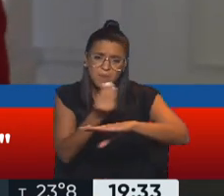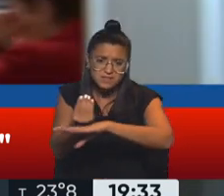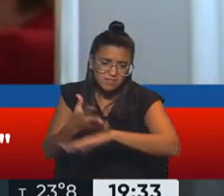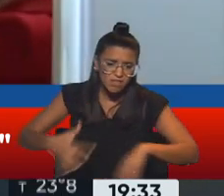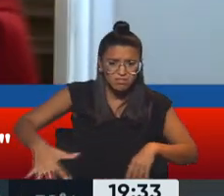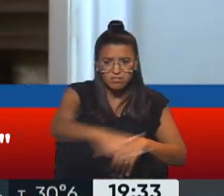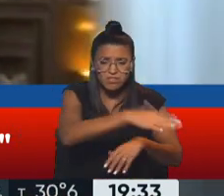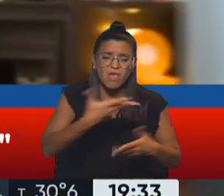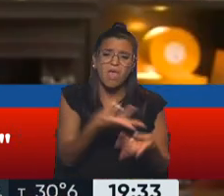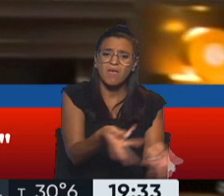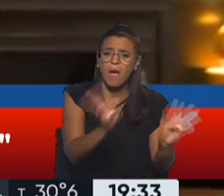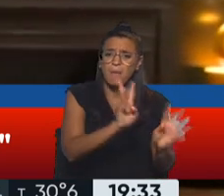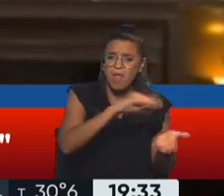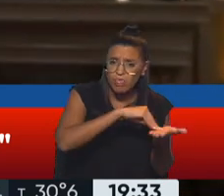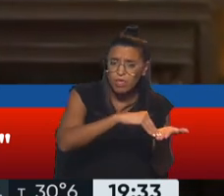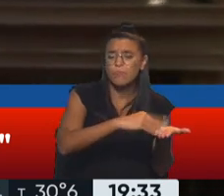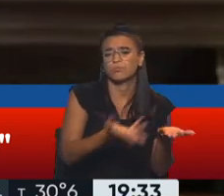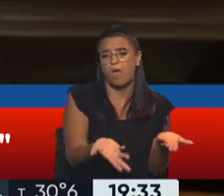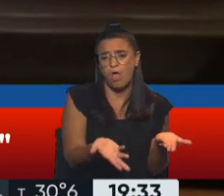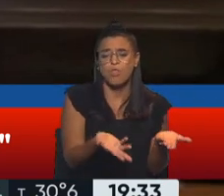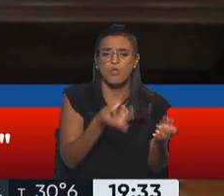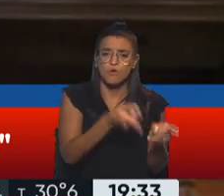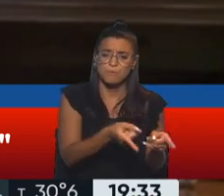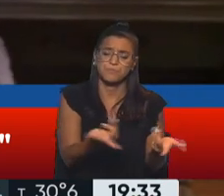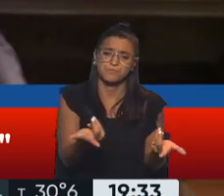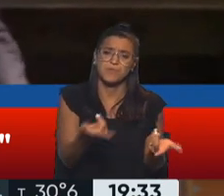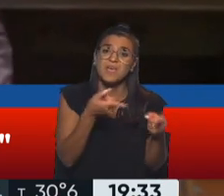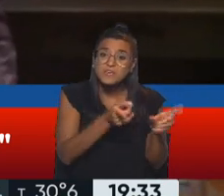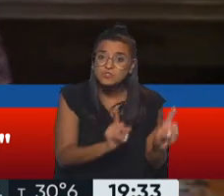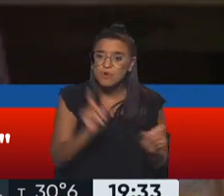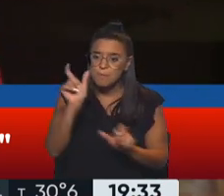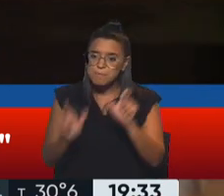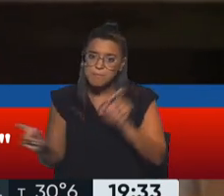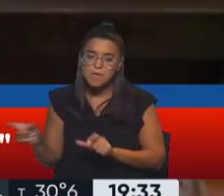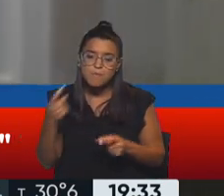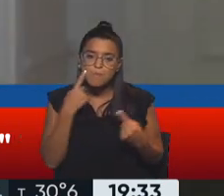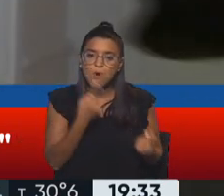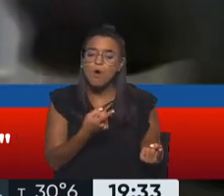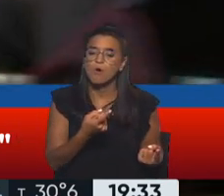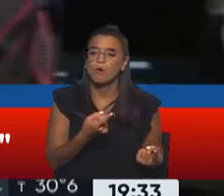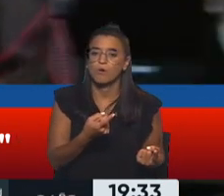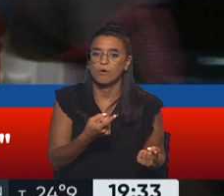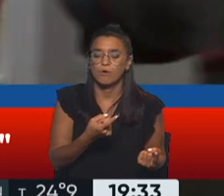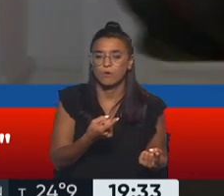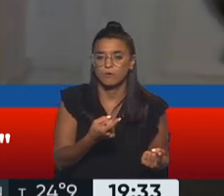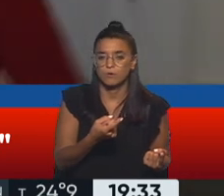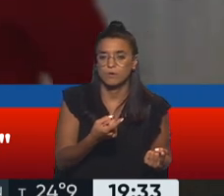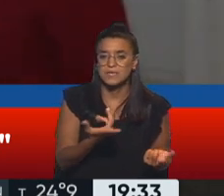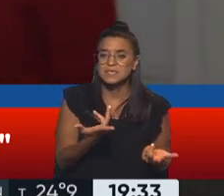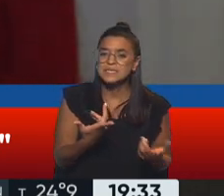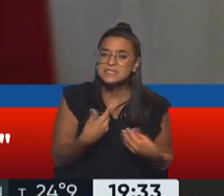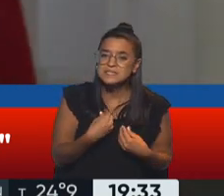pueblo, la Cámara de Diputados, y esto la gente lo va a ir sintiendo cada vez